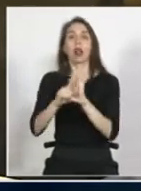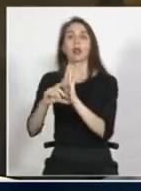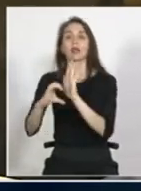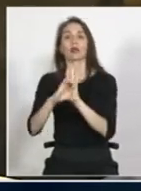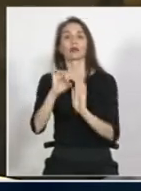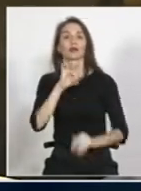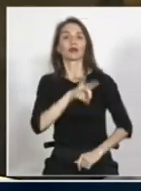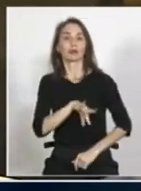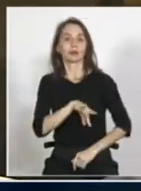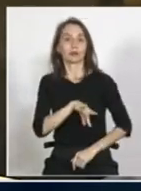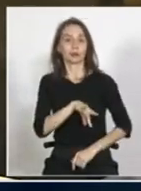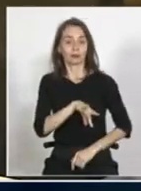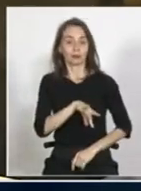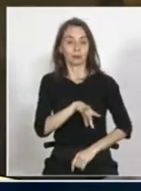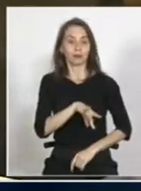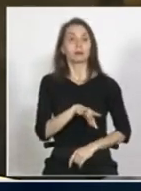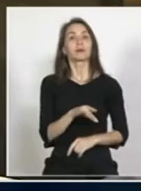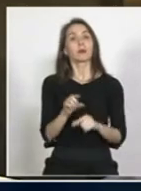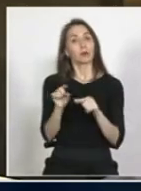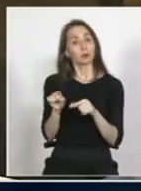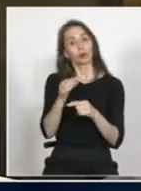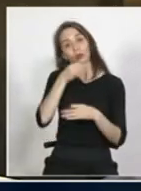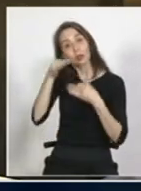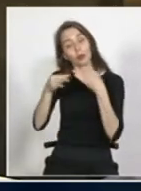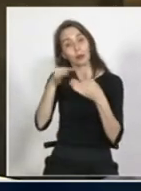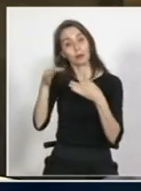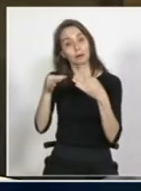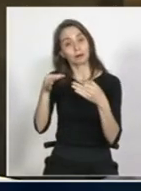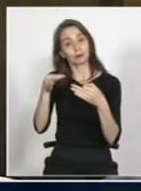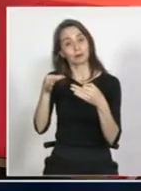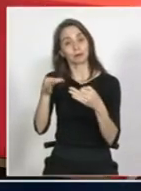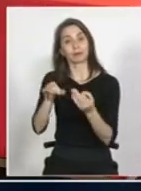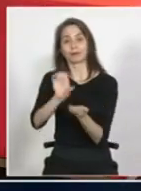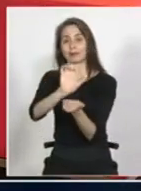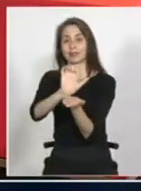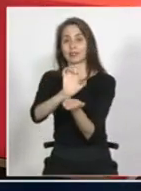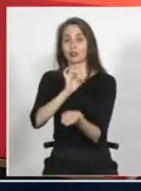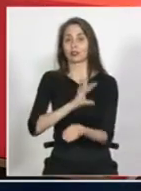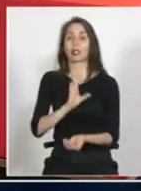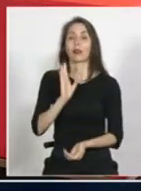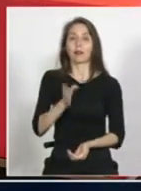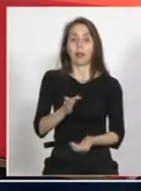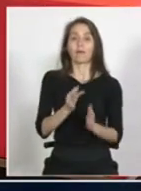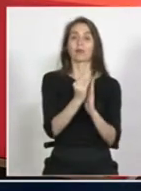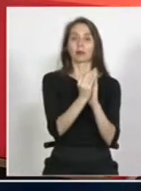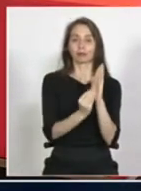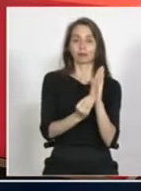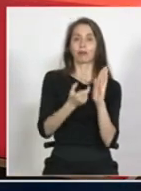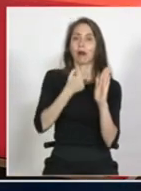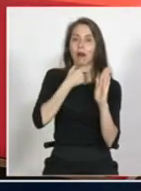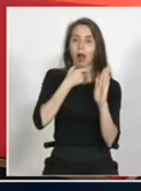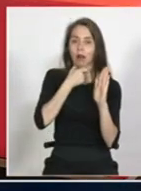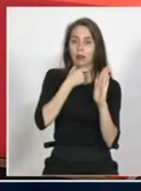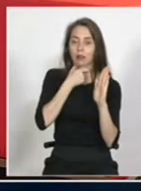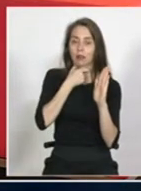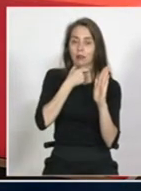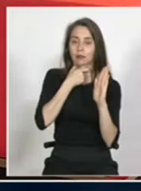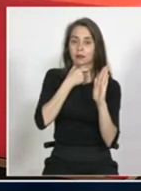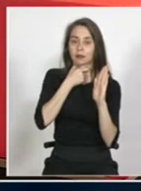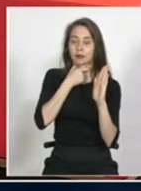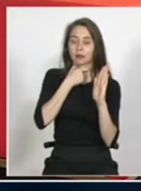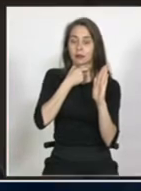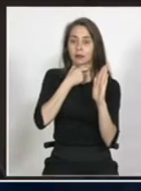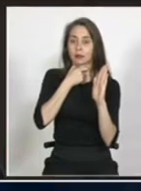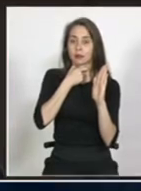Y en atención a lo que señalo, es que el Estado de Chile debiese garantizar, el